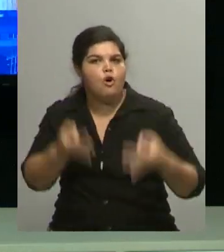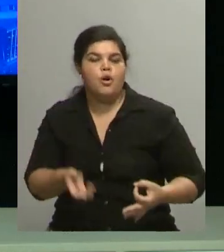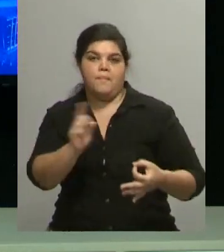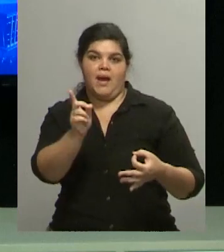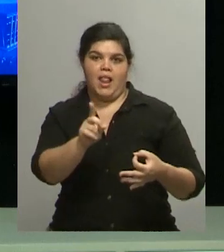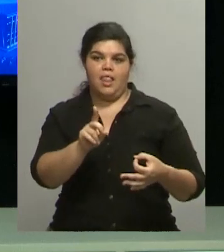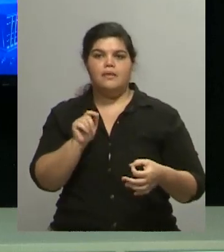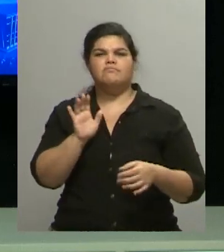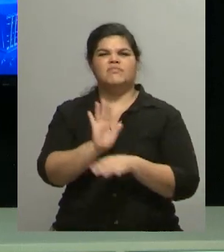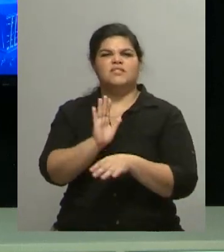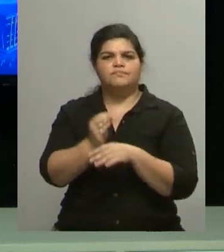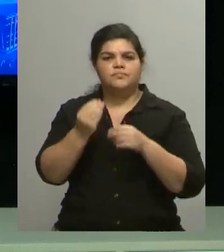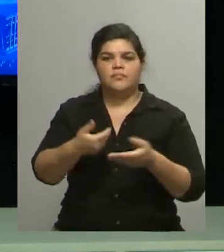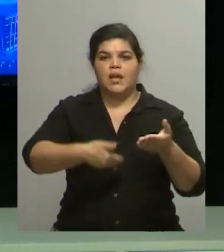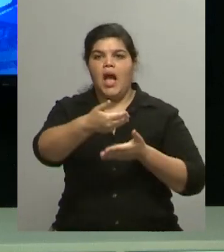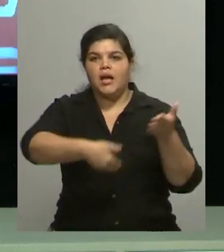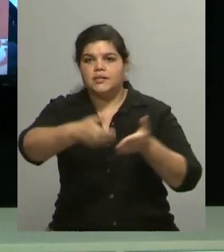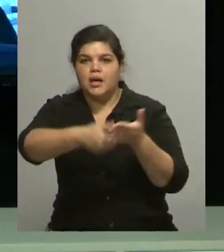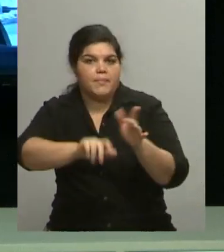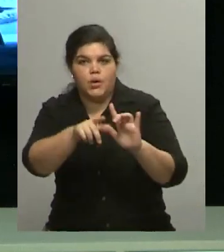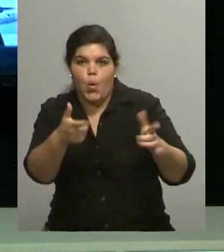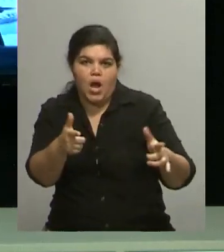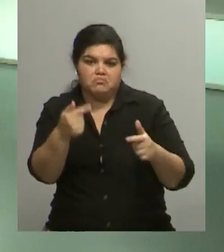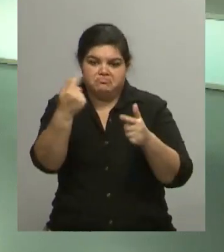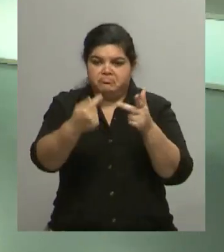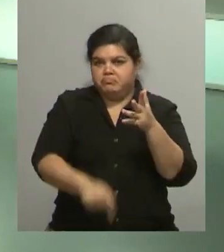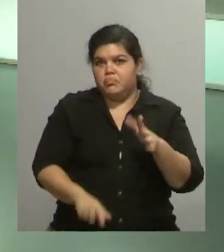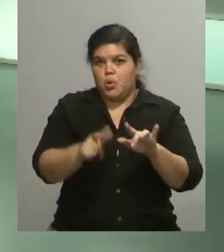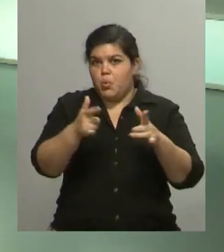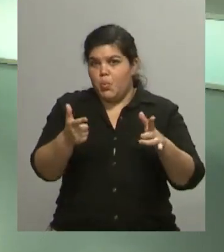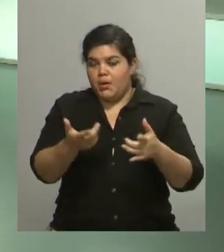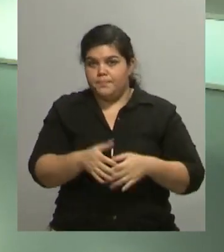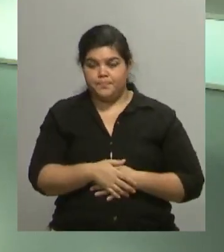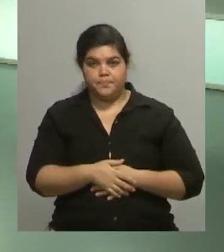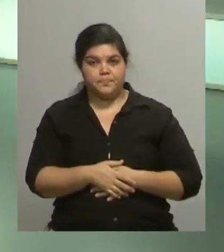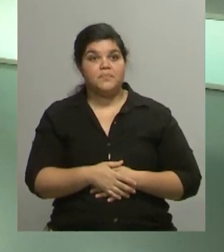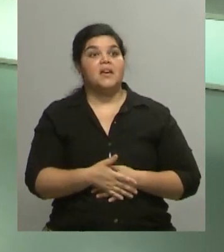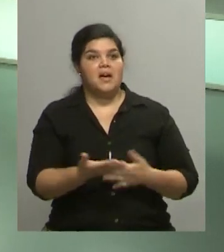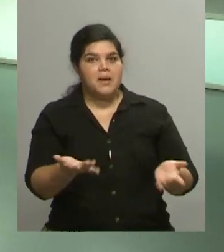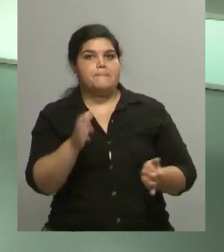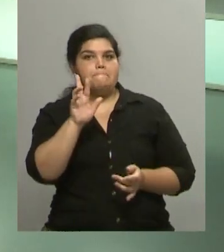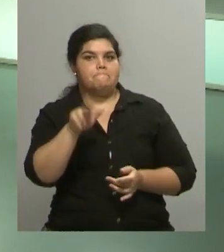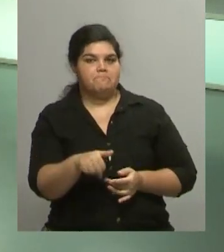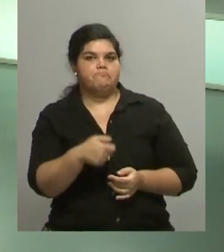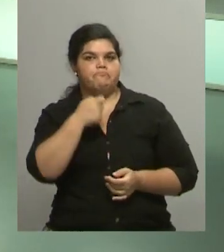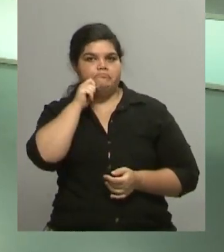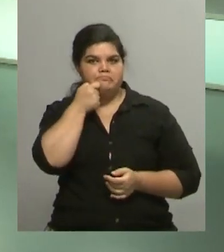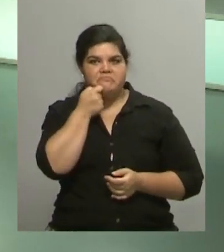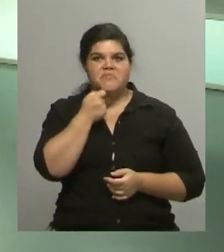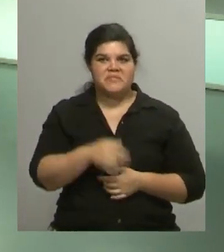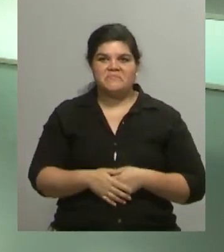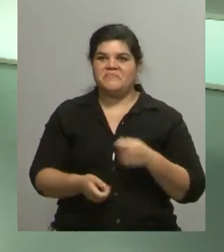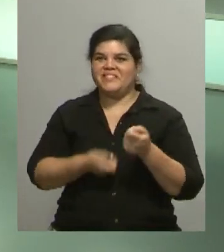alumno puede ingresar. Claro. Ahí se pone mal, toma exámenes a ingresar. Exacto. No más